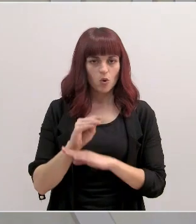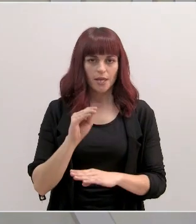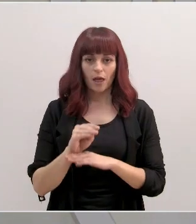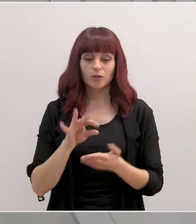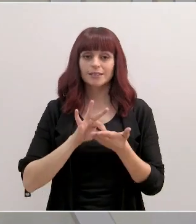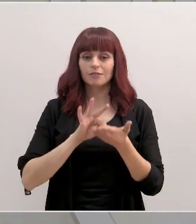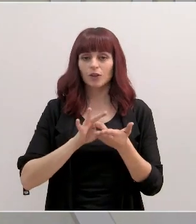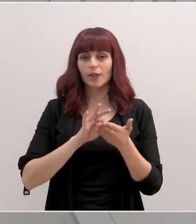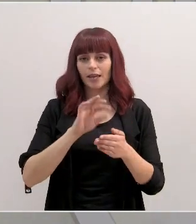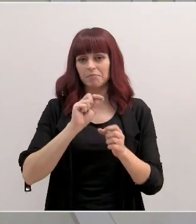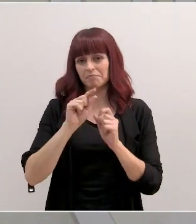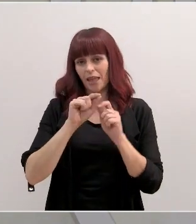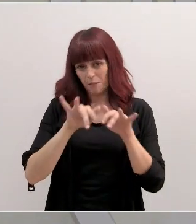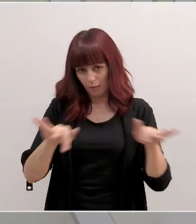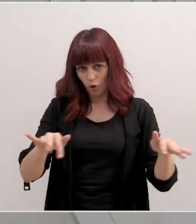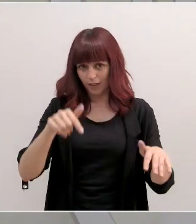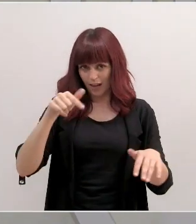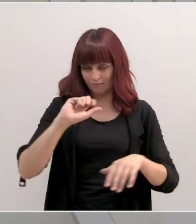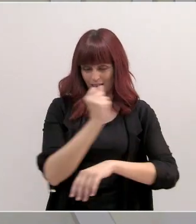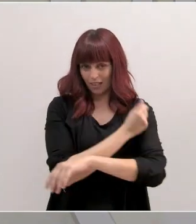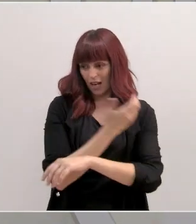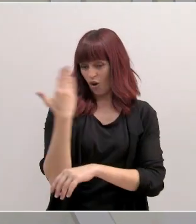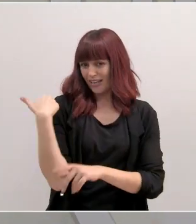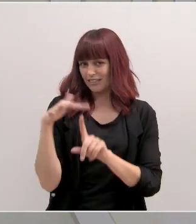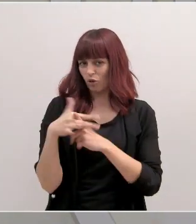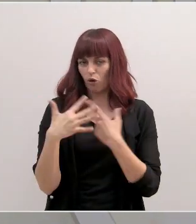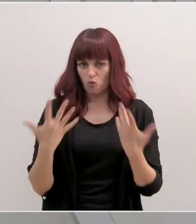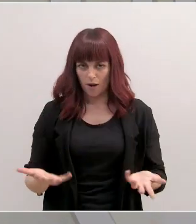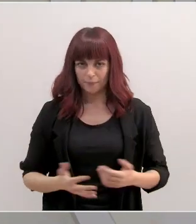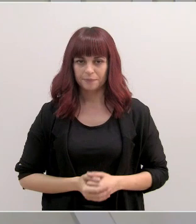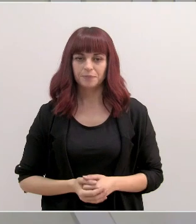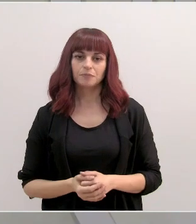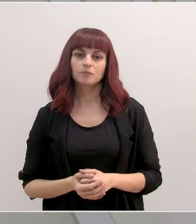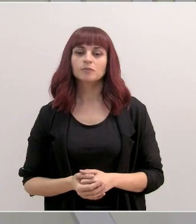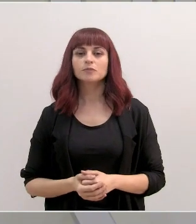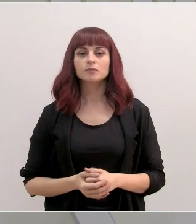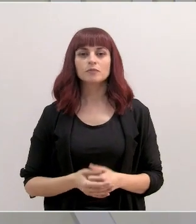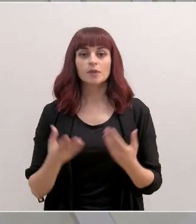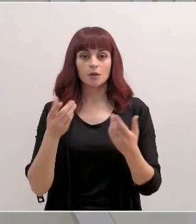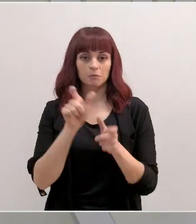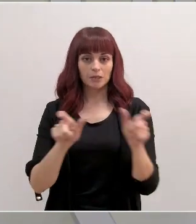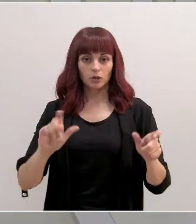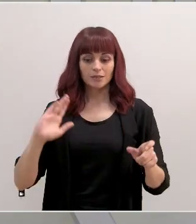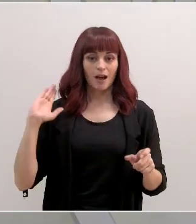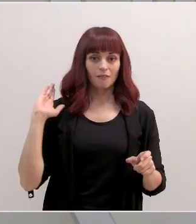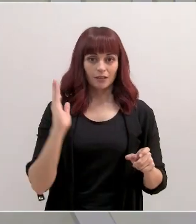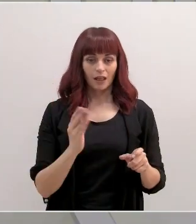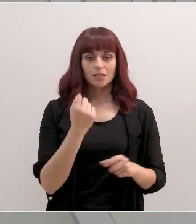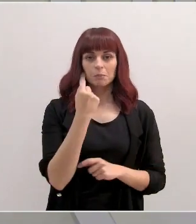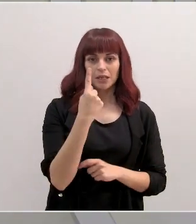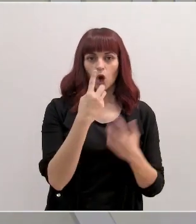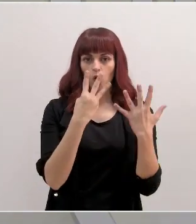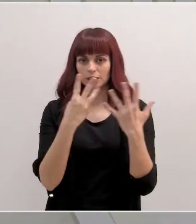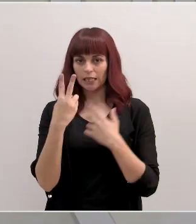Servicio de Epidemiología a las cero horas de hoy, la situación es la siguiente. El número de personas afectadas era de 1